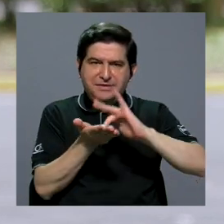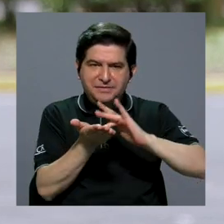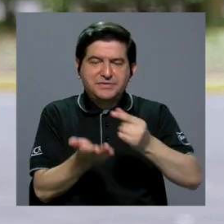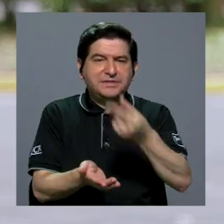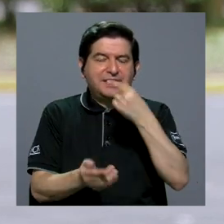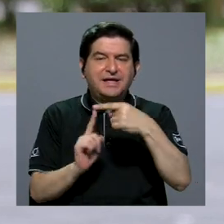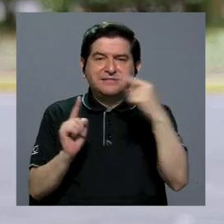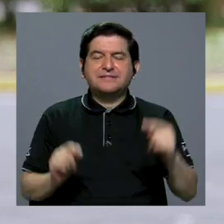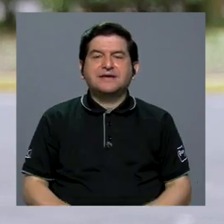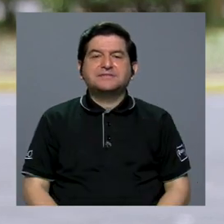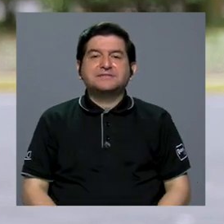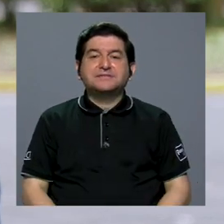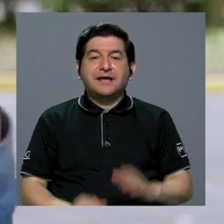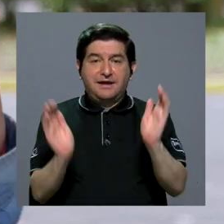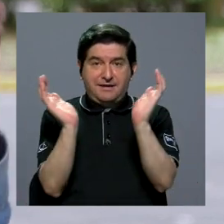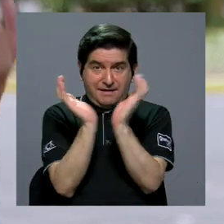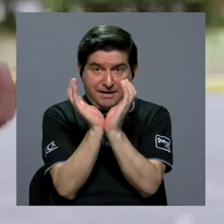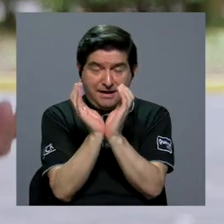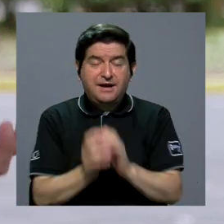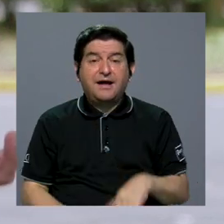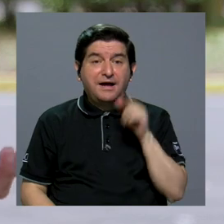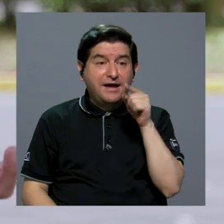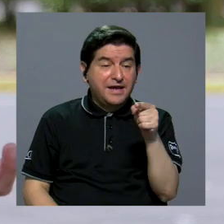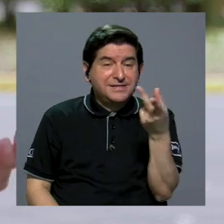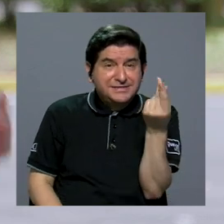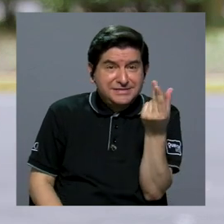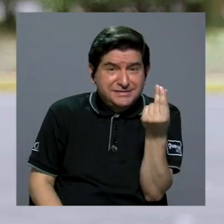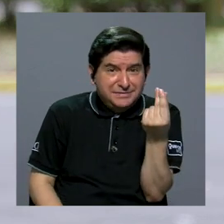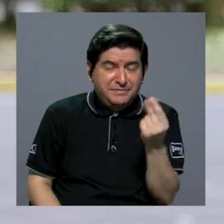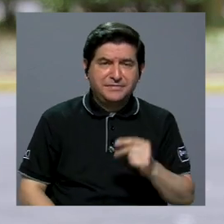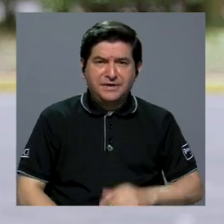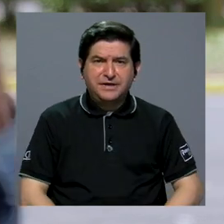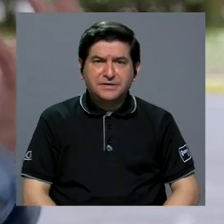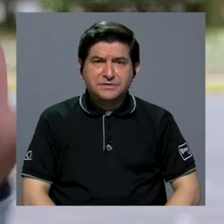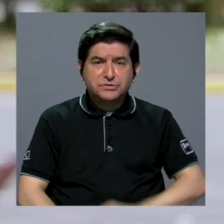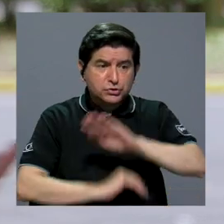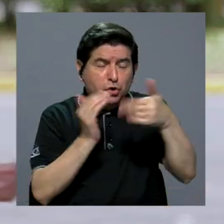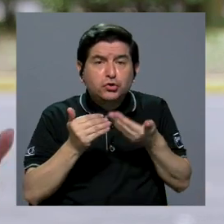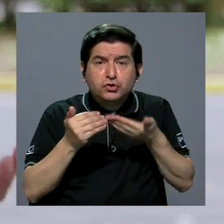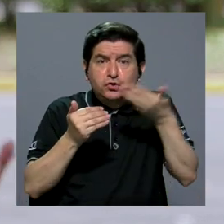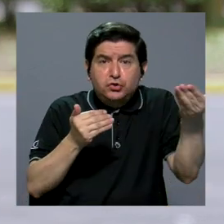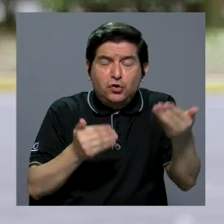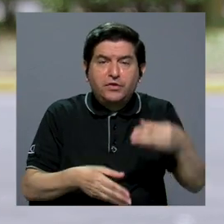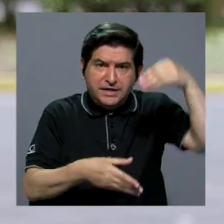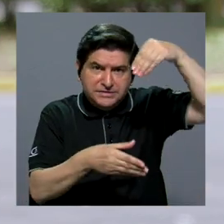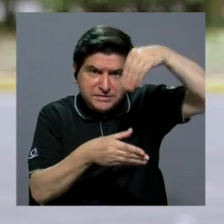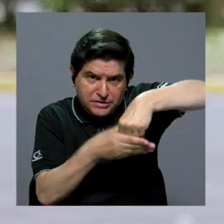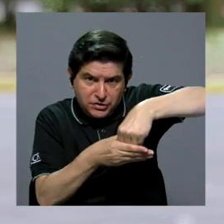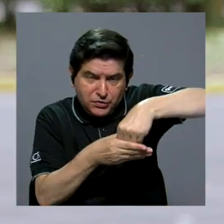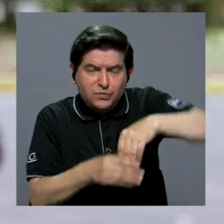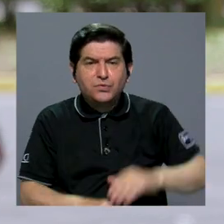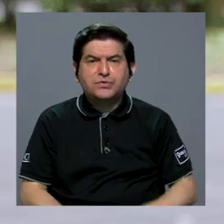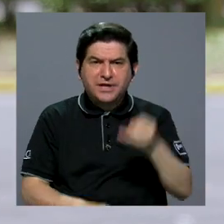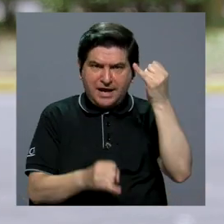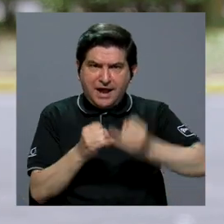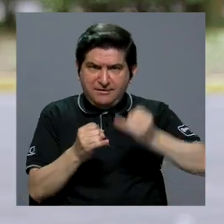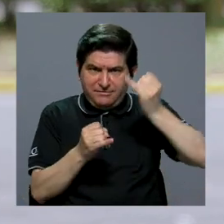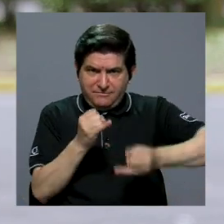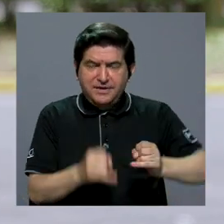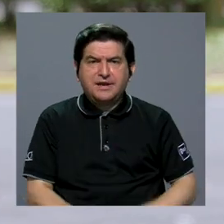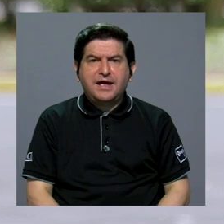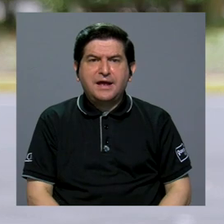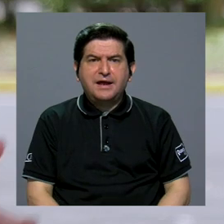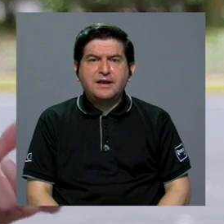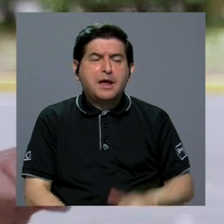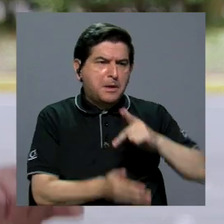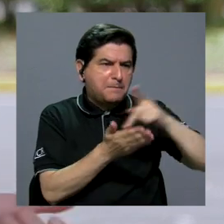caja del seguro social, esa formación de precio, todos los elementos que llegan a conformar el precio último de ese medicamento,